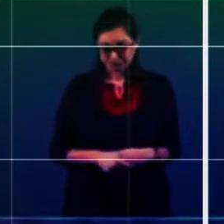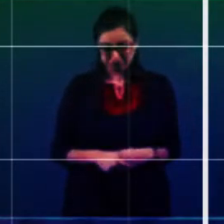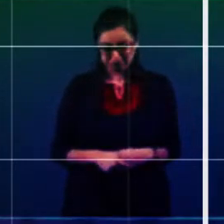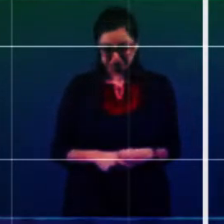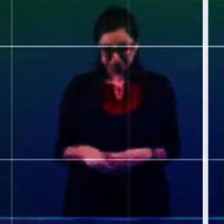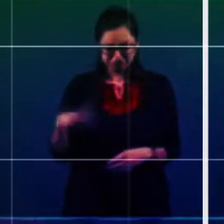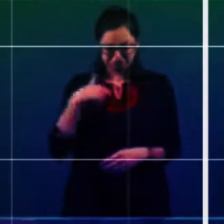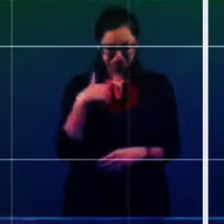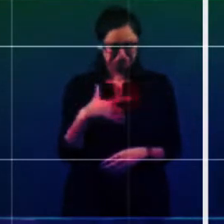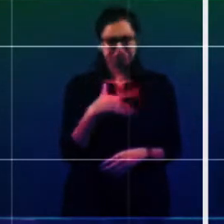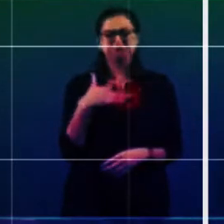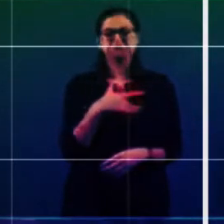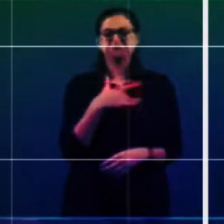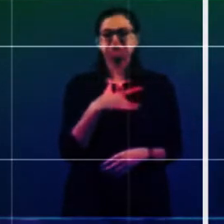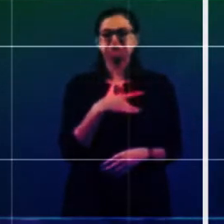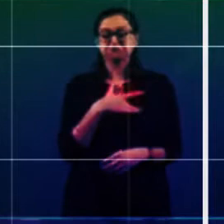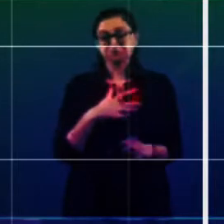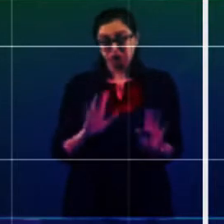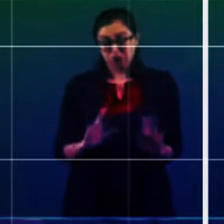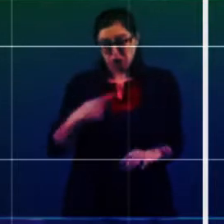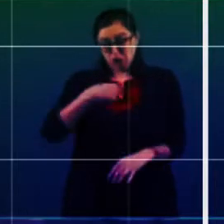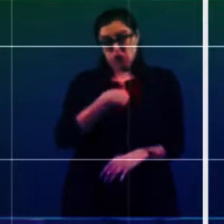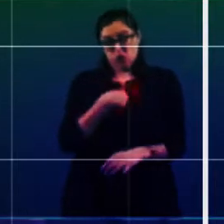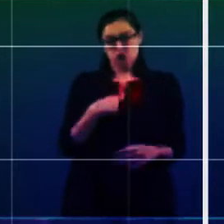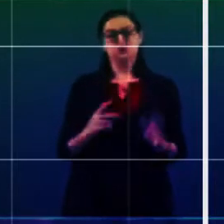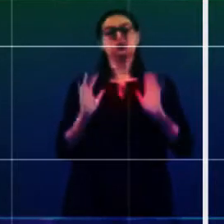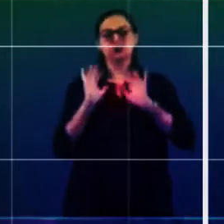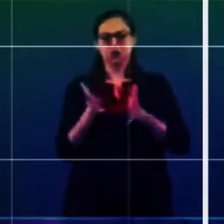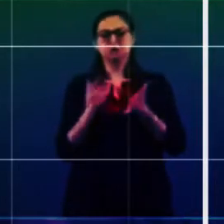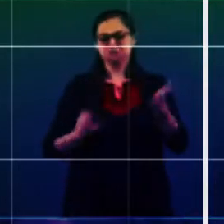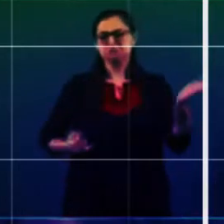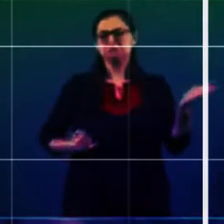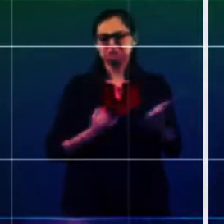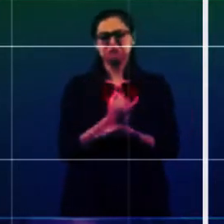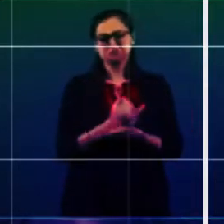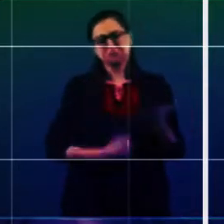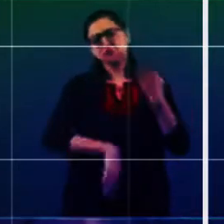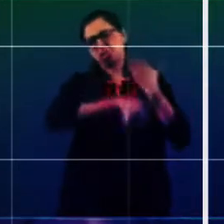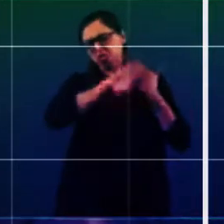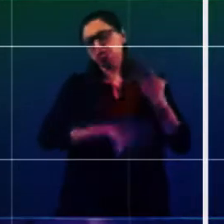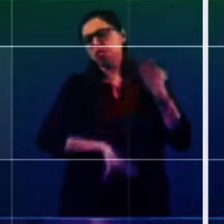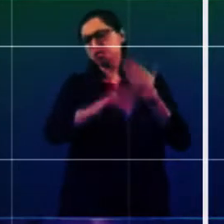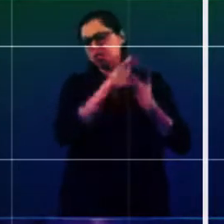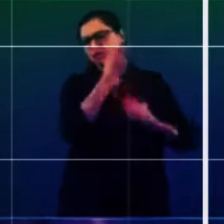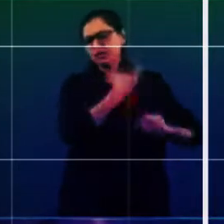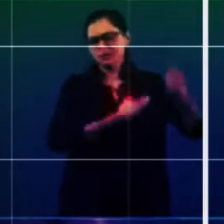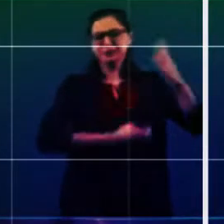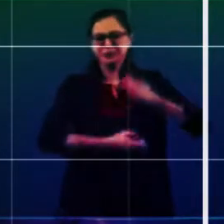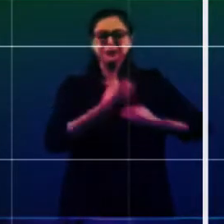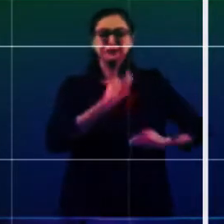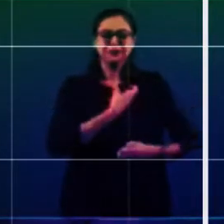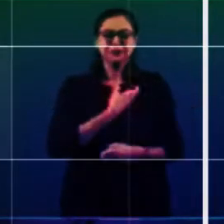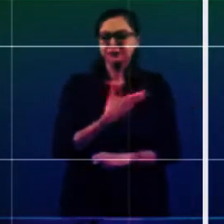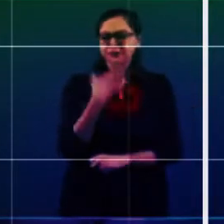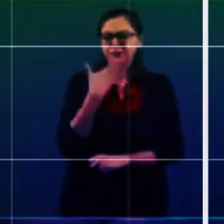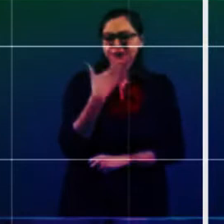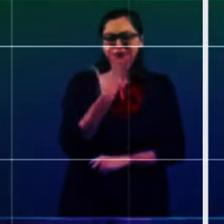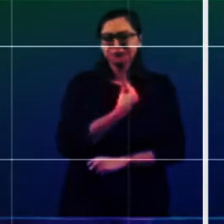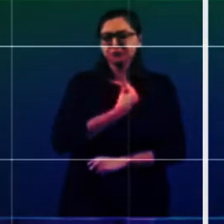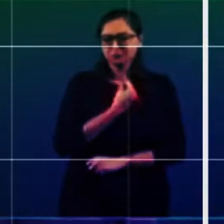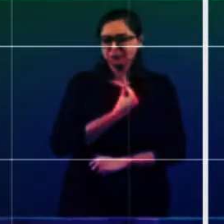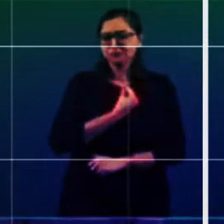aguantar y yo creo que la gente va